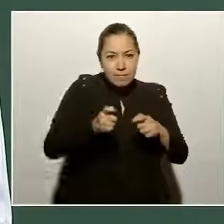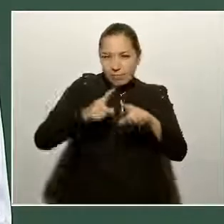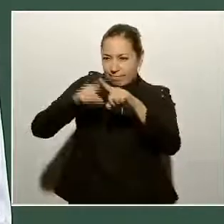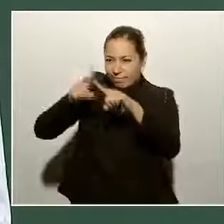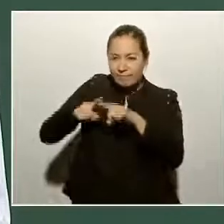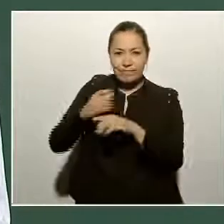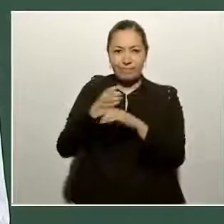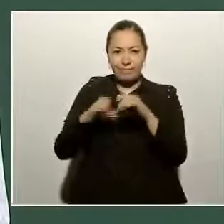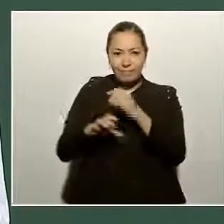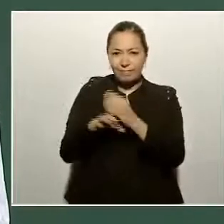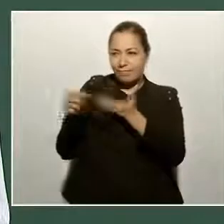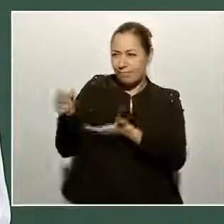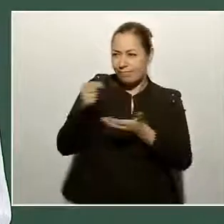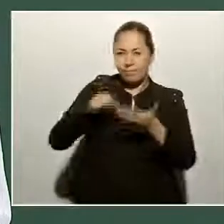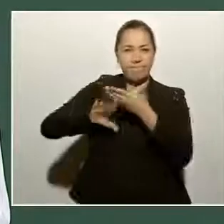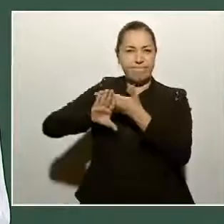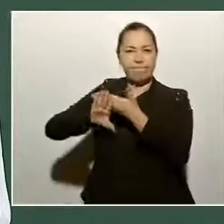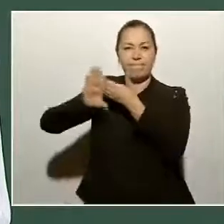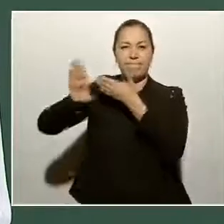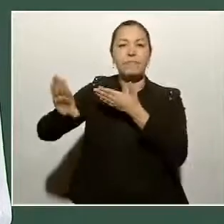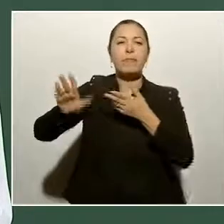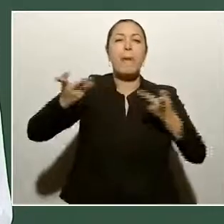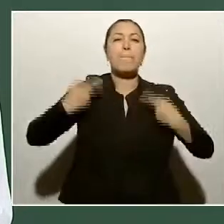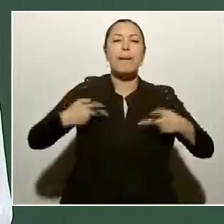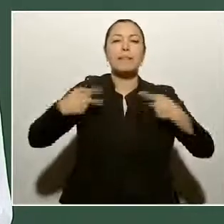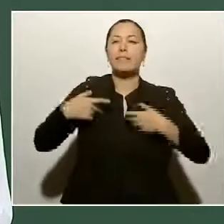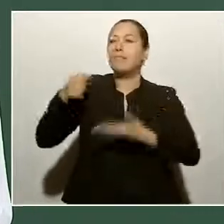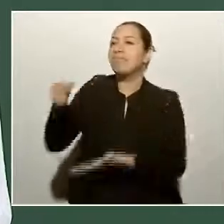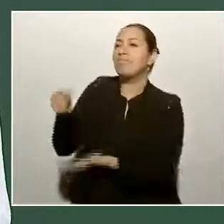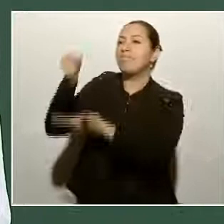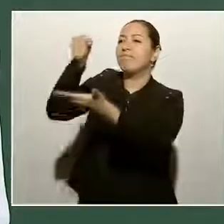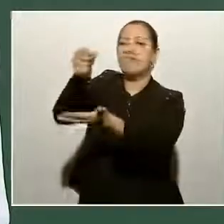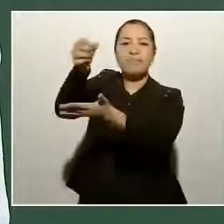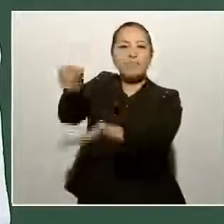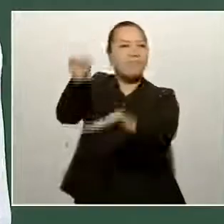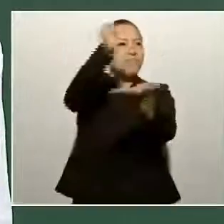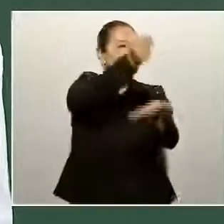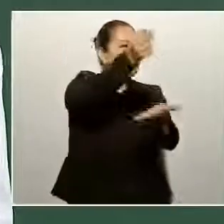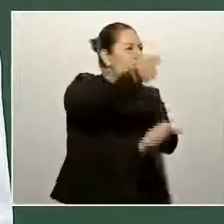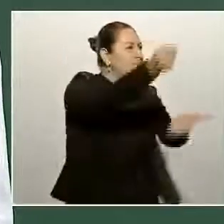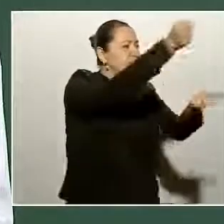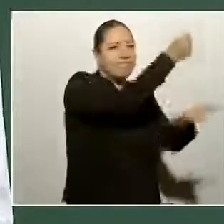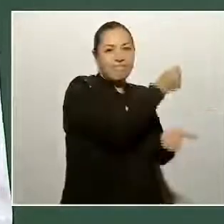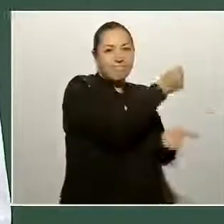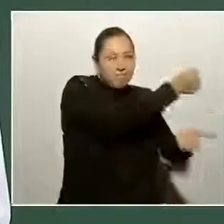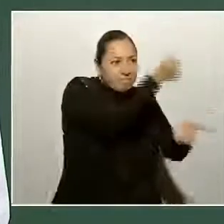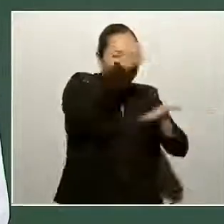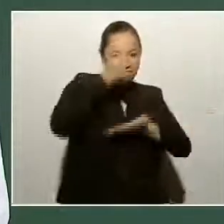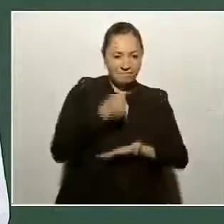recursos a través de intermediarios que no pase por